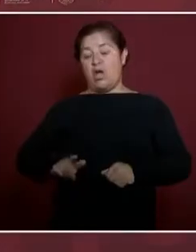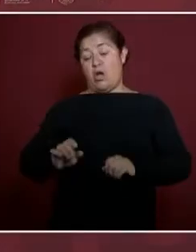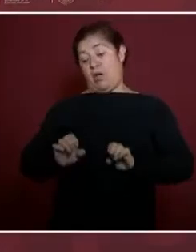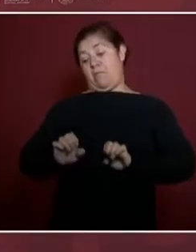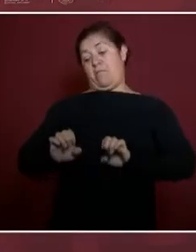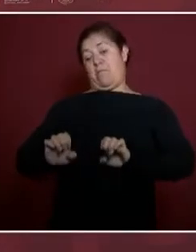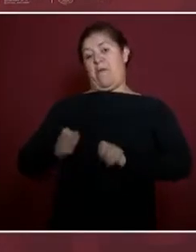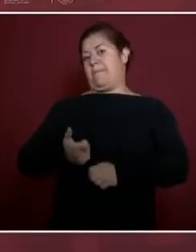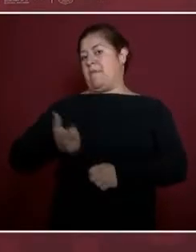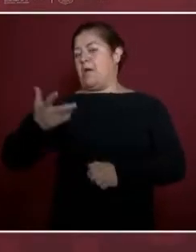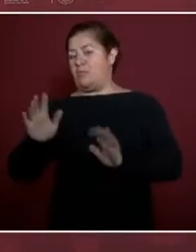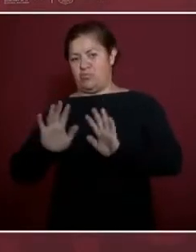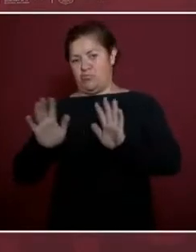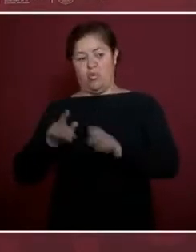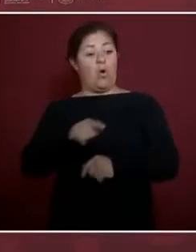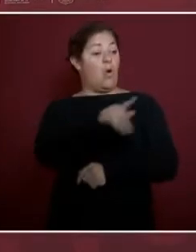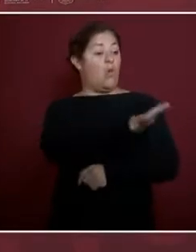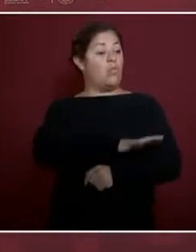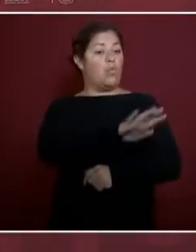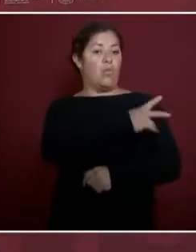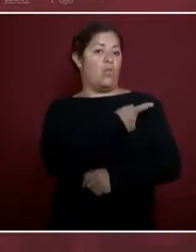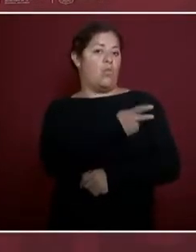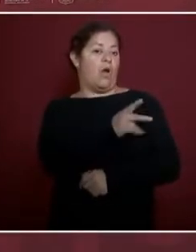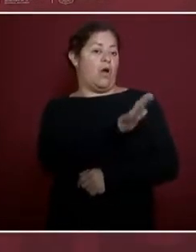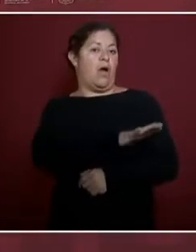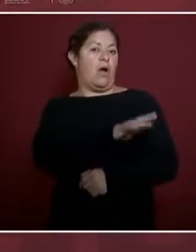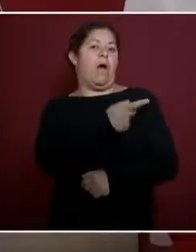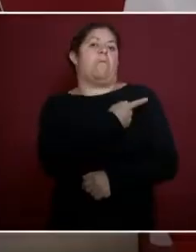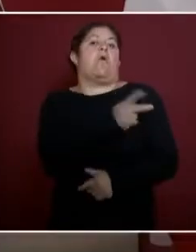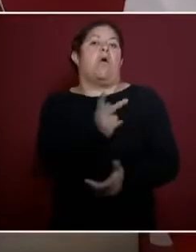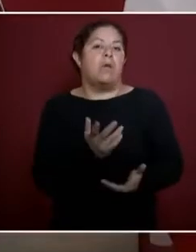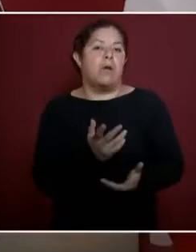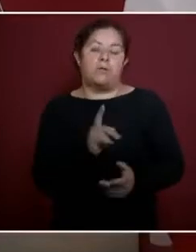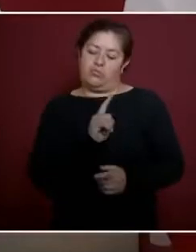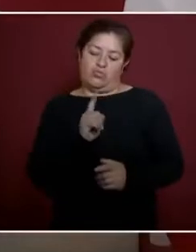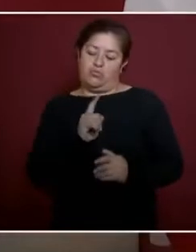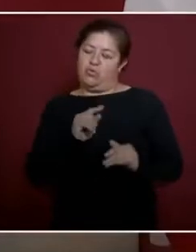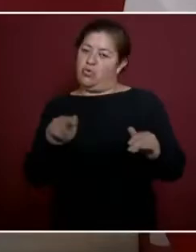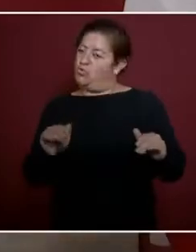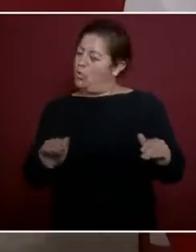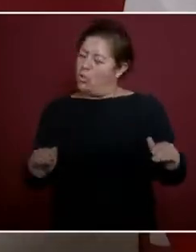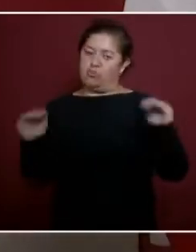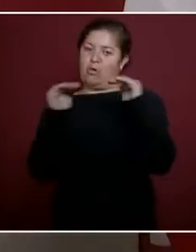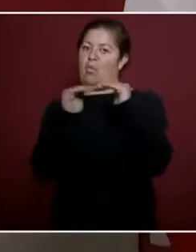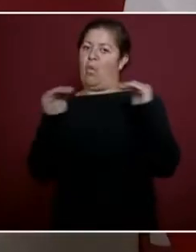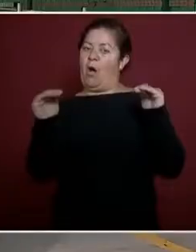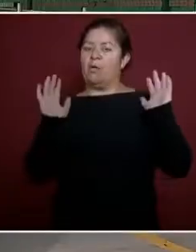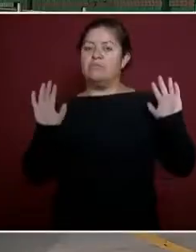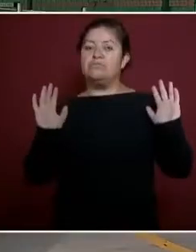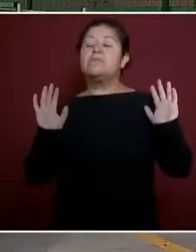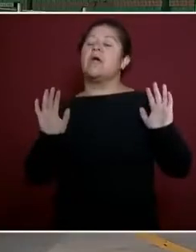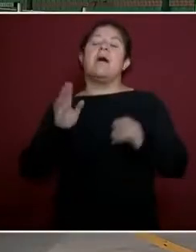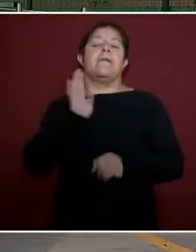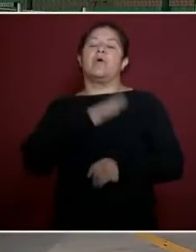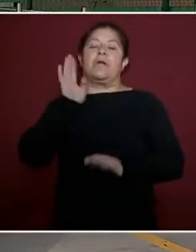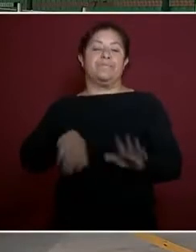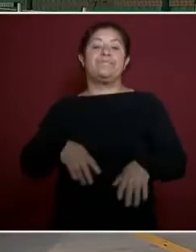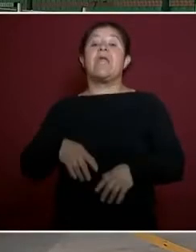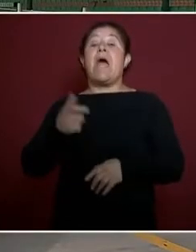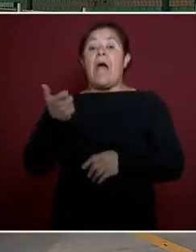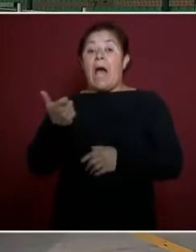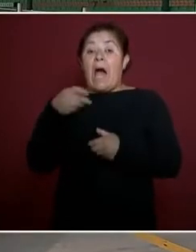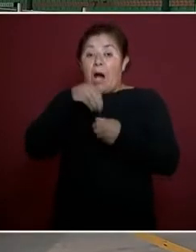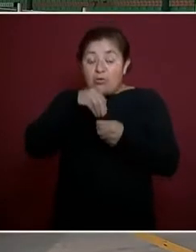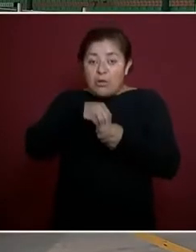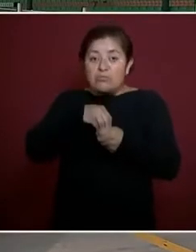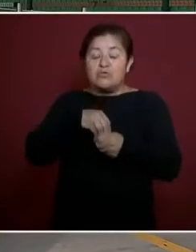con pueblo pobre. Bueno, ahorramos y estas obras no son